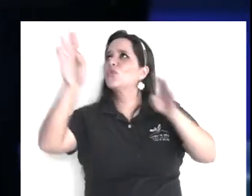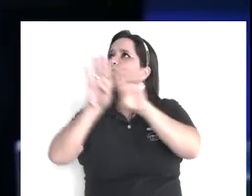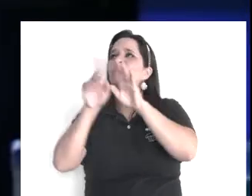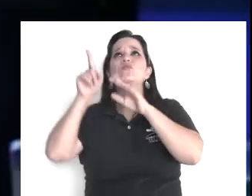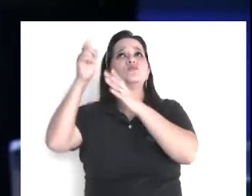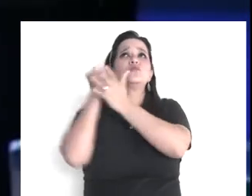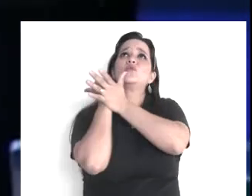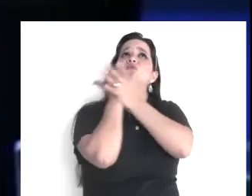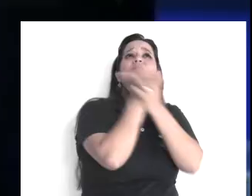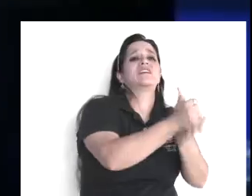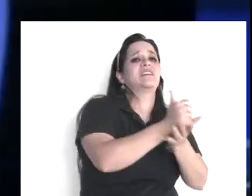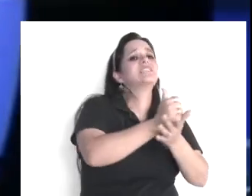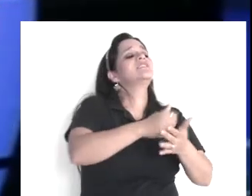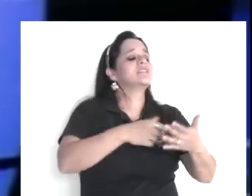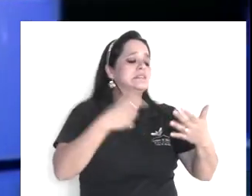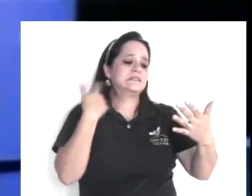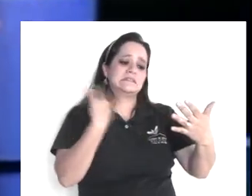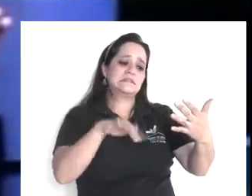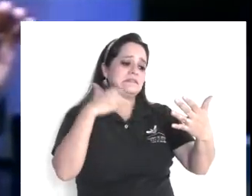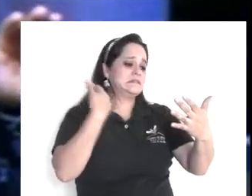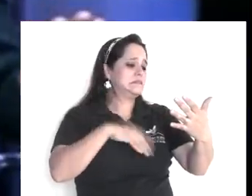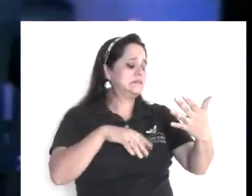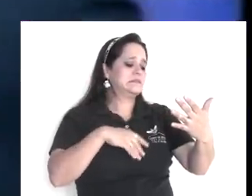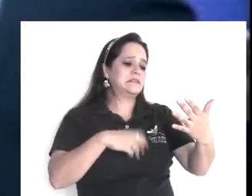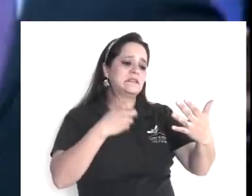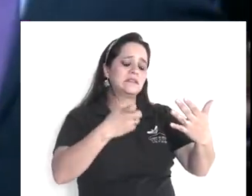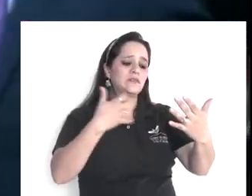pues tenían su facebook, no más que la antigüita,